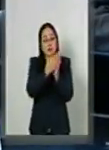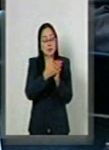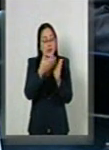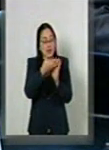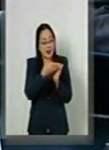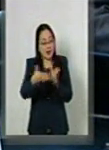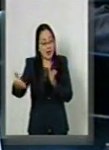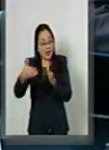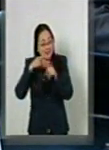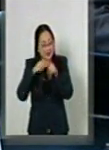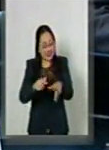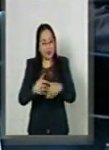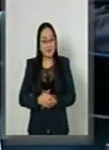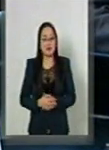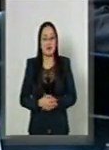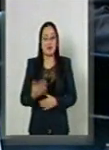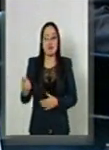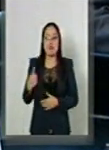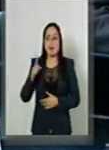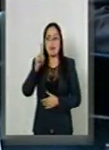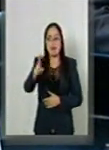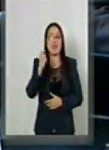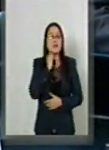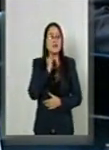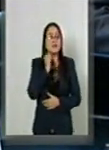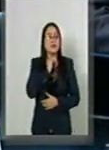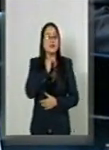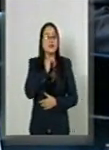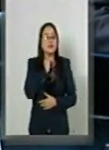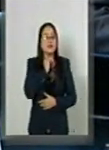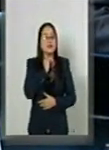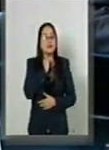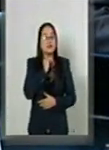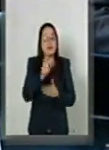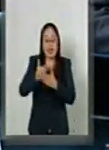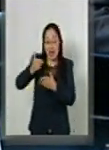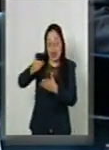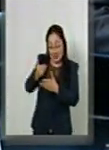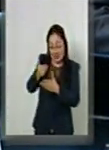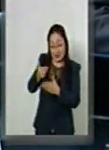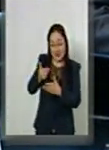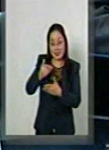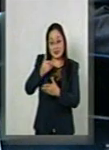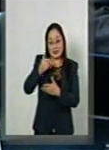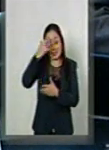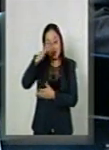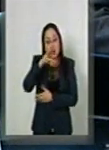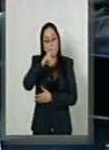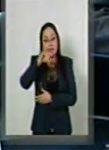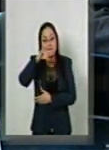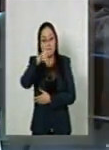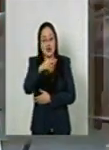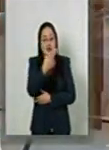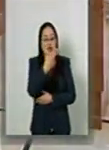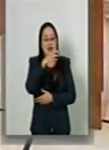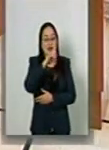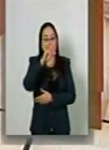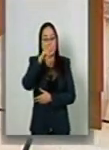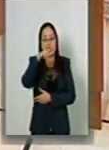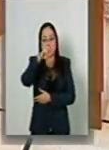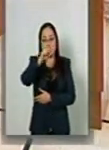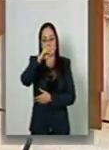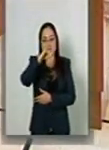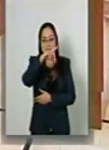sesión en plena armonía. En uso de la voz, antes de que don Víctor Hermosillo haga su